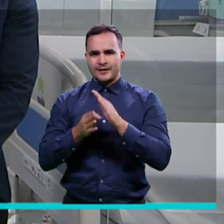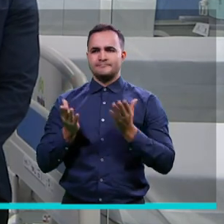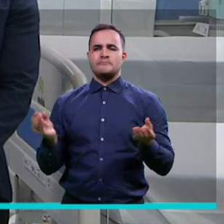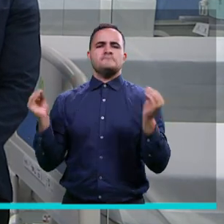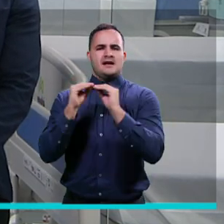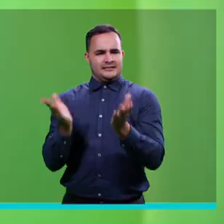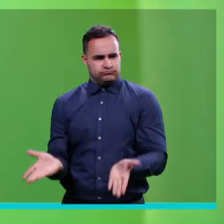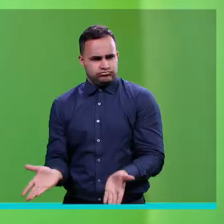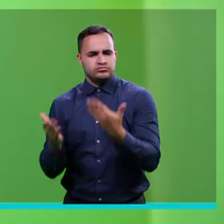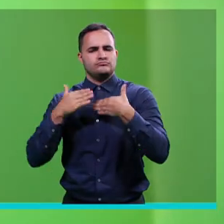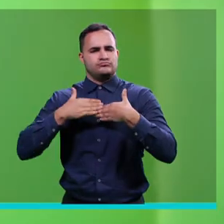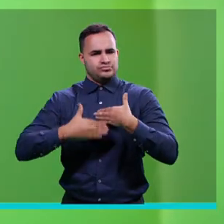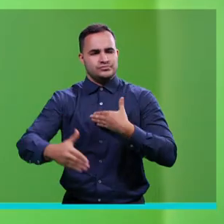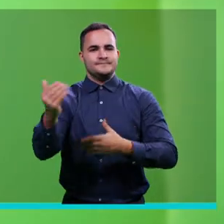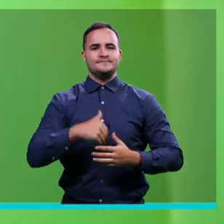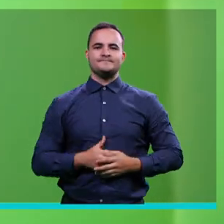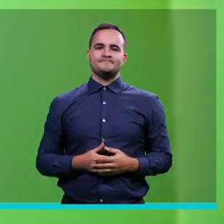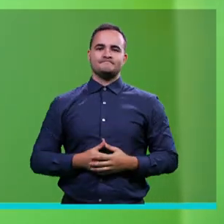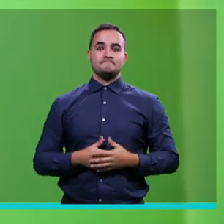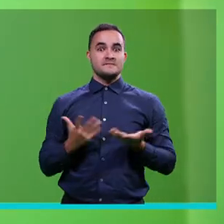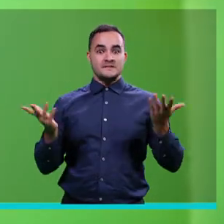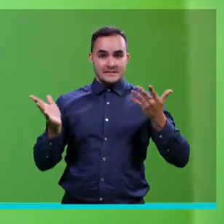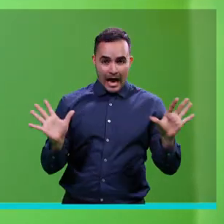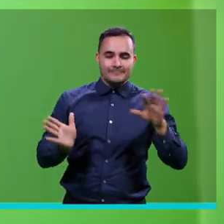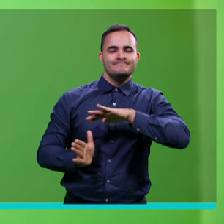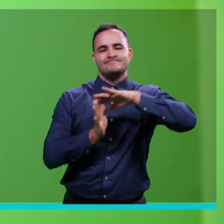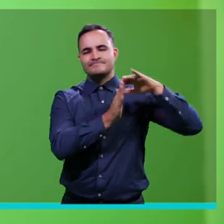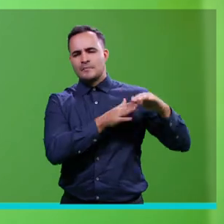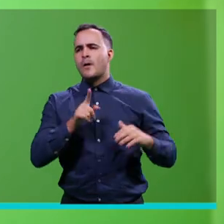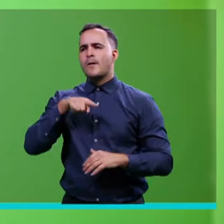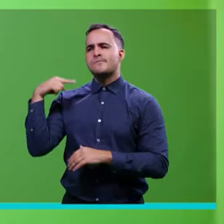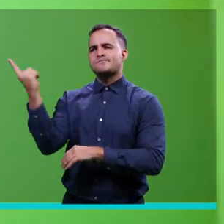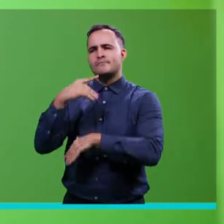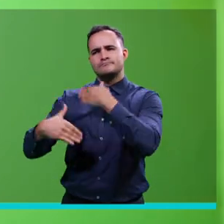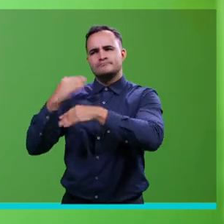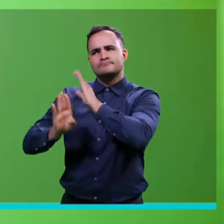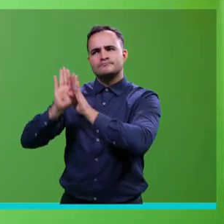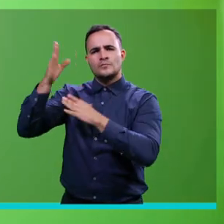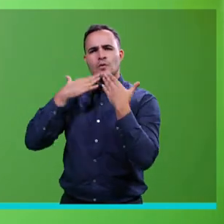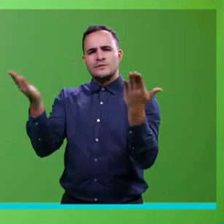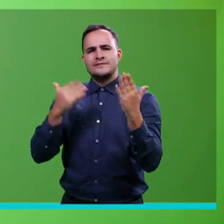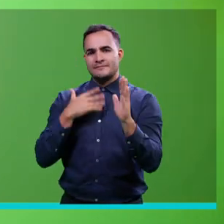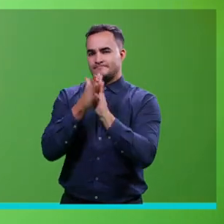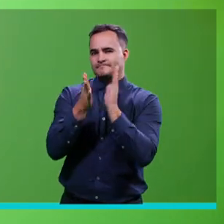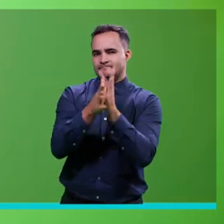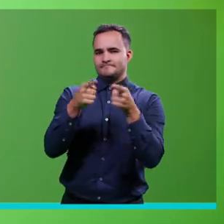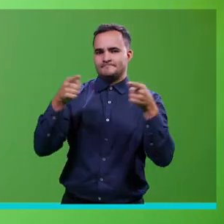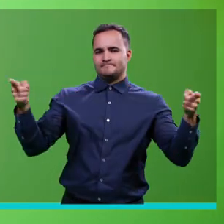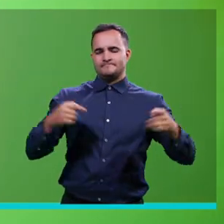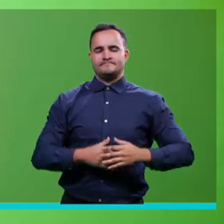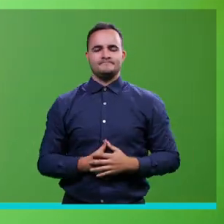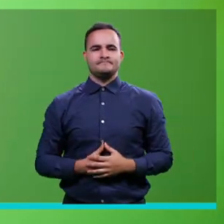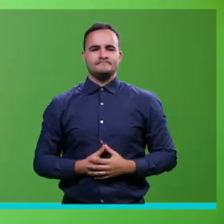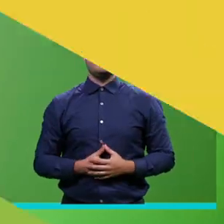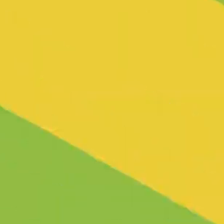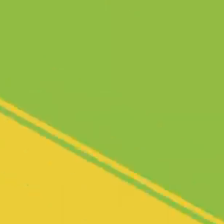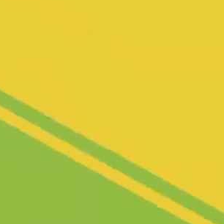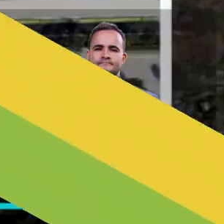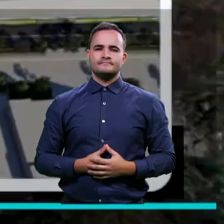de ampliación. Ahora en Medellín Conecta TV es tiempo de conocer otros hechos destacados de la semana.